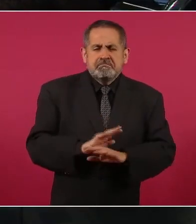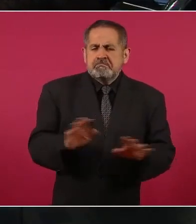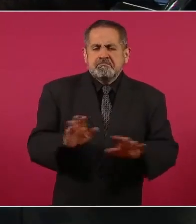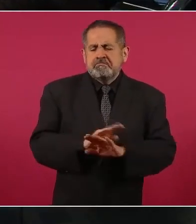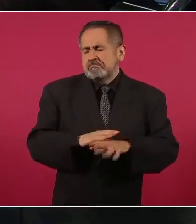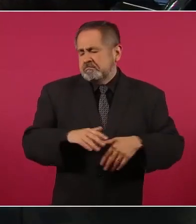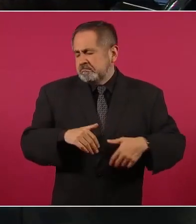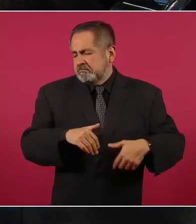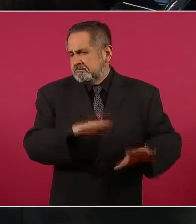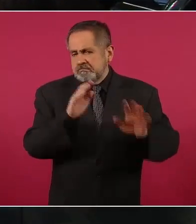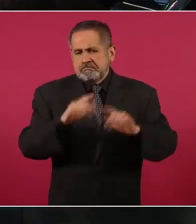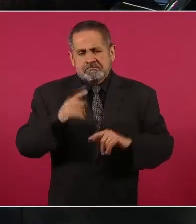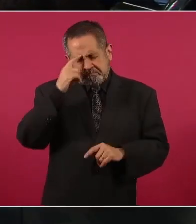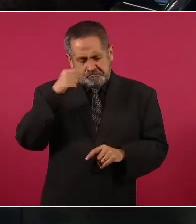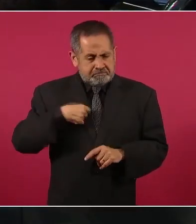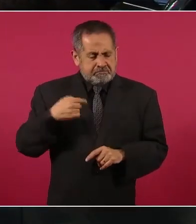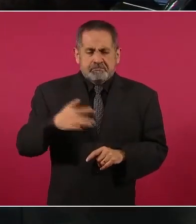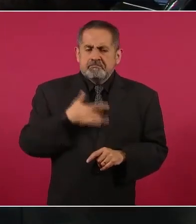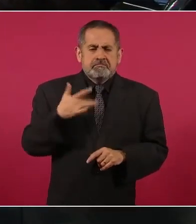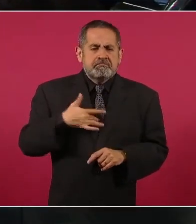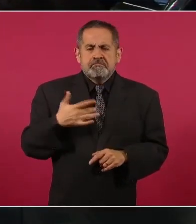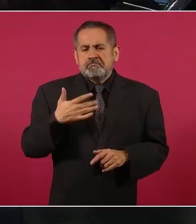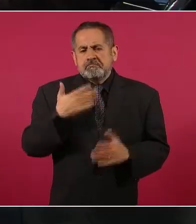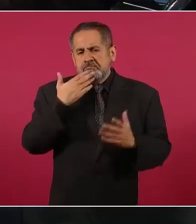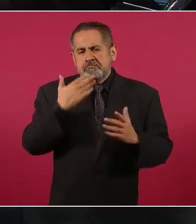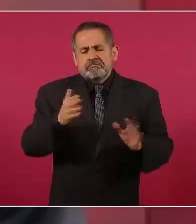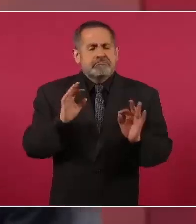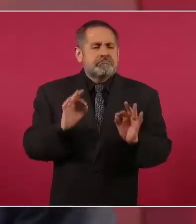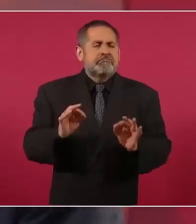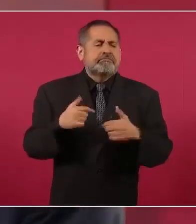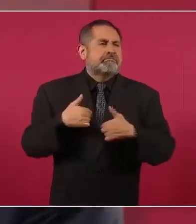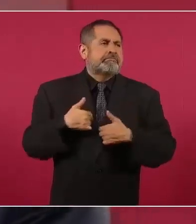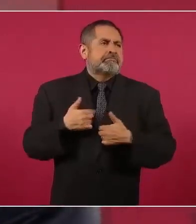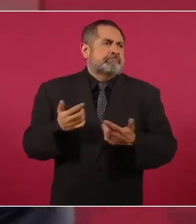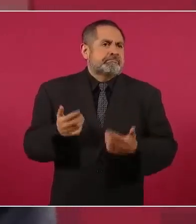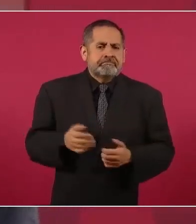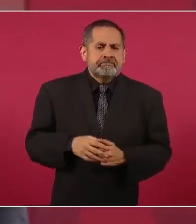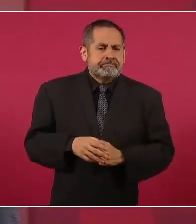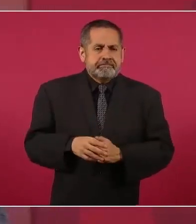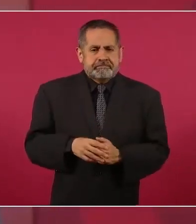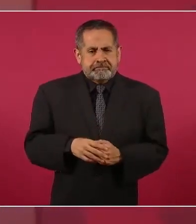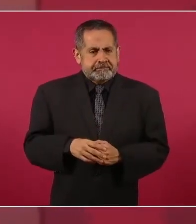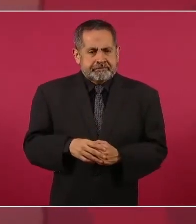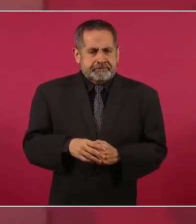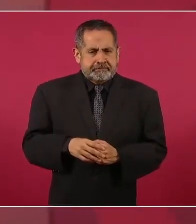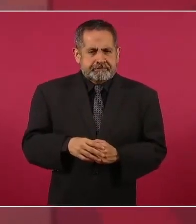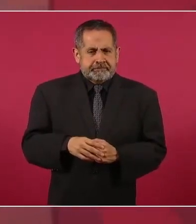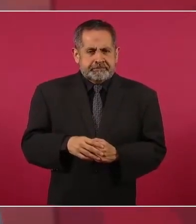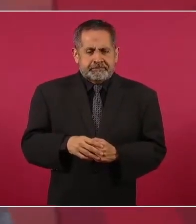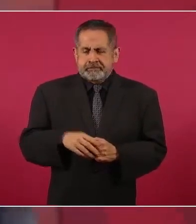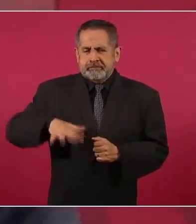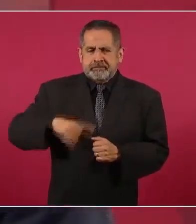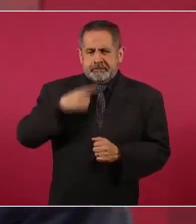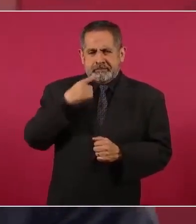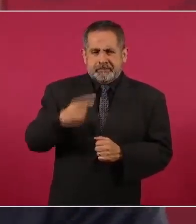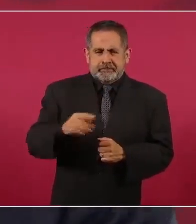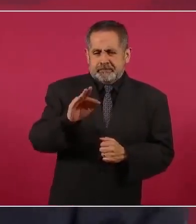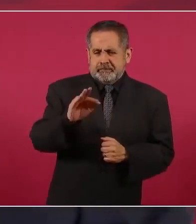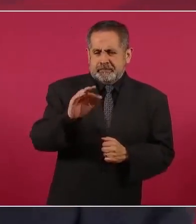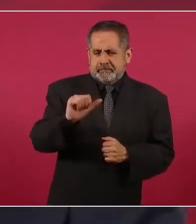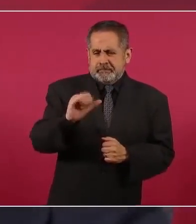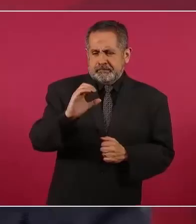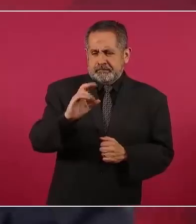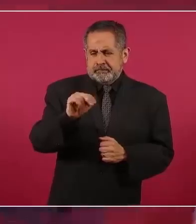Yo estoy como lo que decía Facundo Cabral